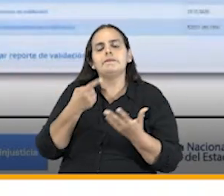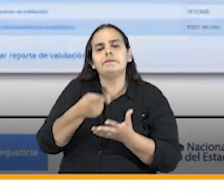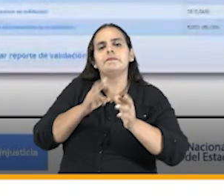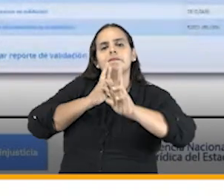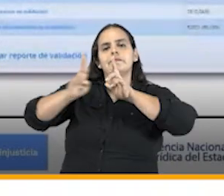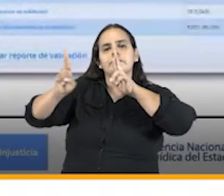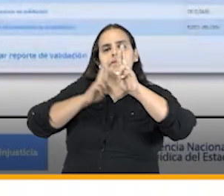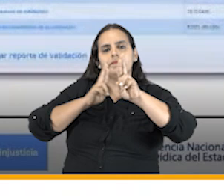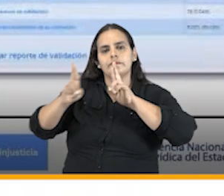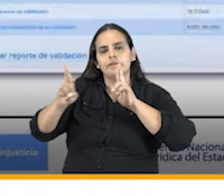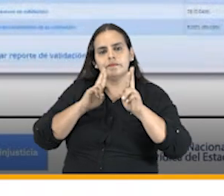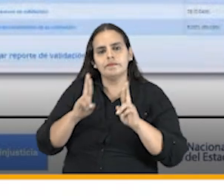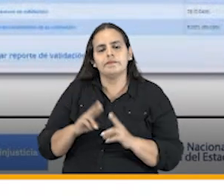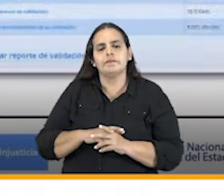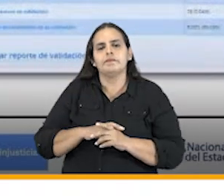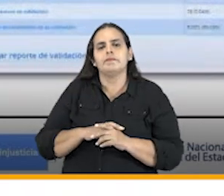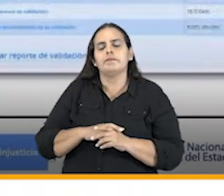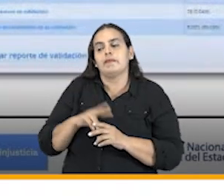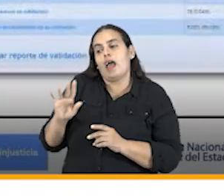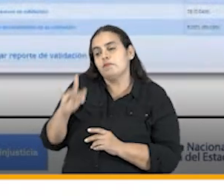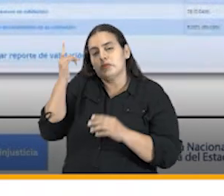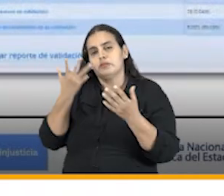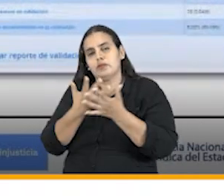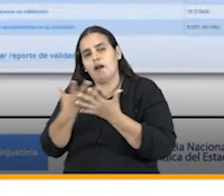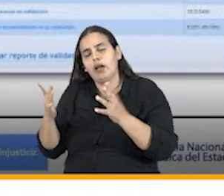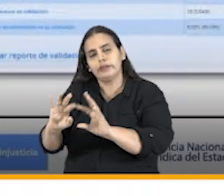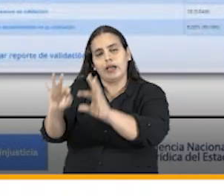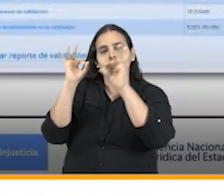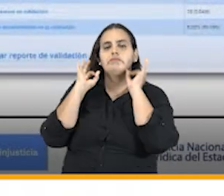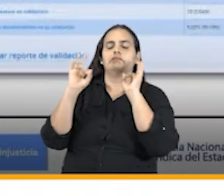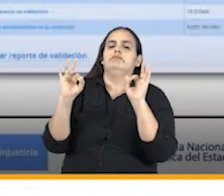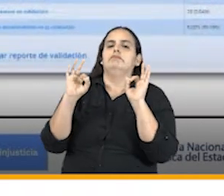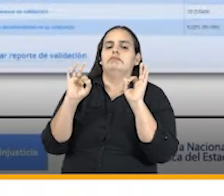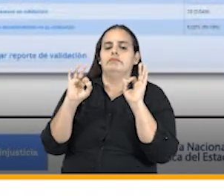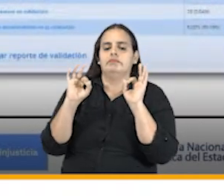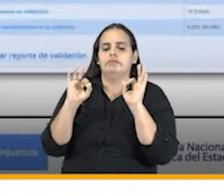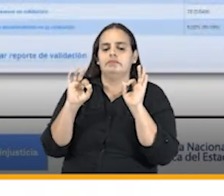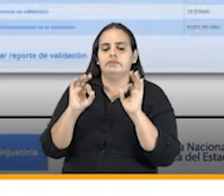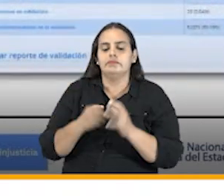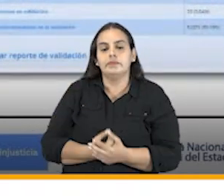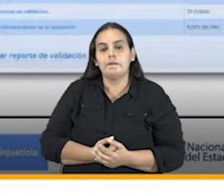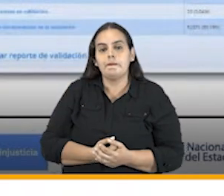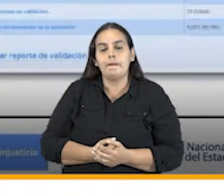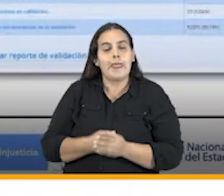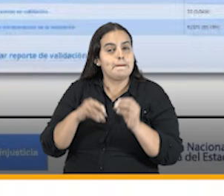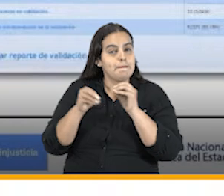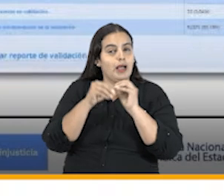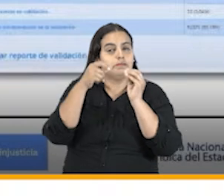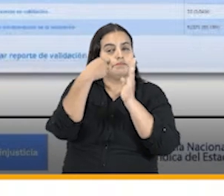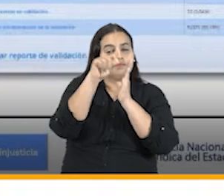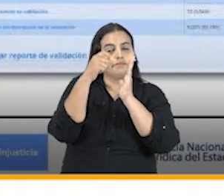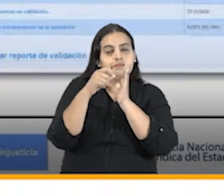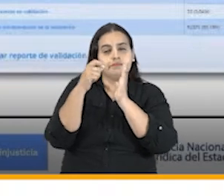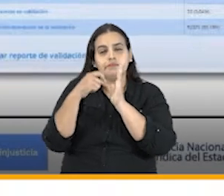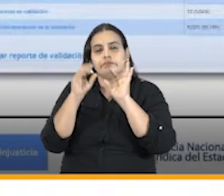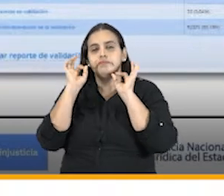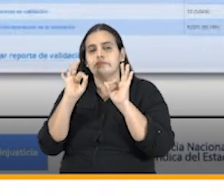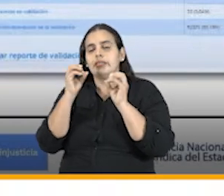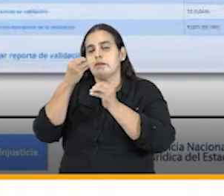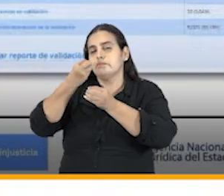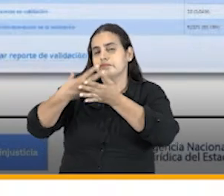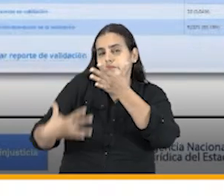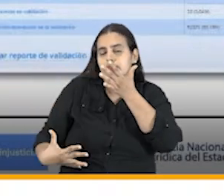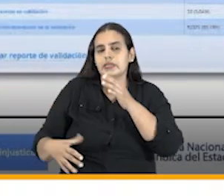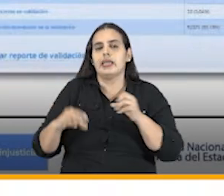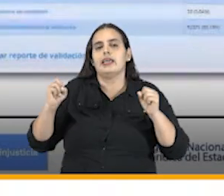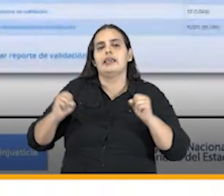se relacionan unos atributos de la calidad de completitud de exactitud etcétera etcétera y se le permite descargar en